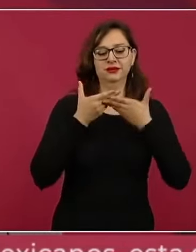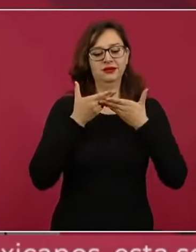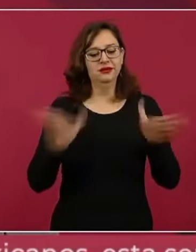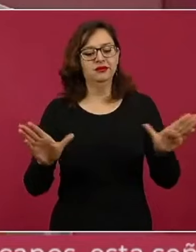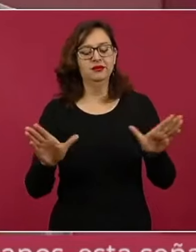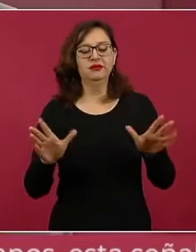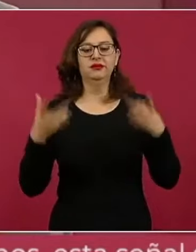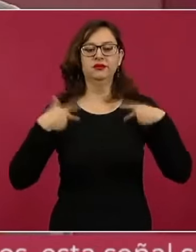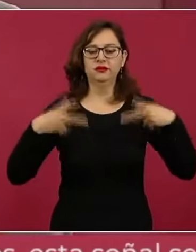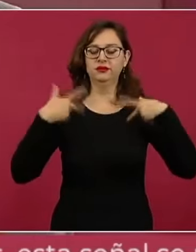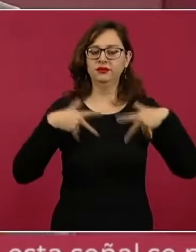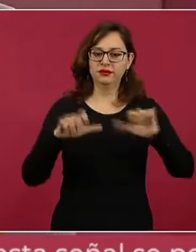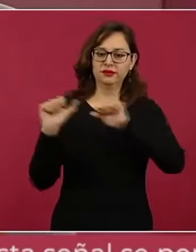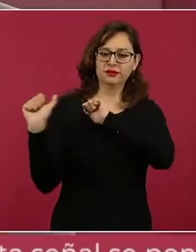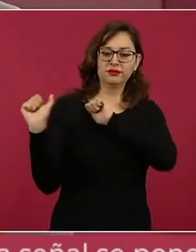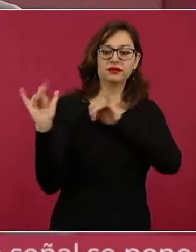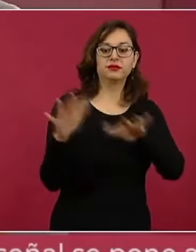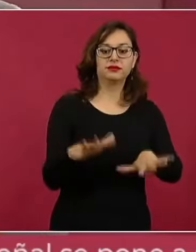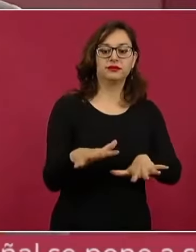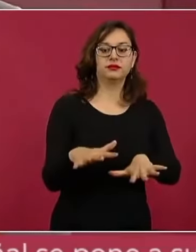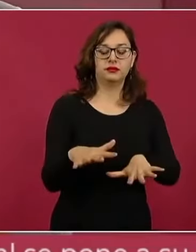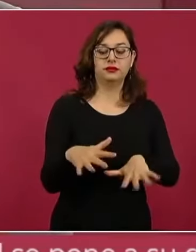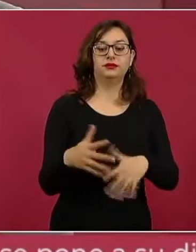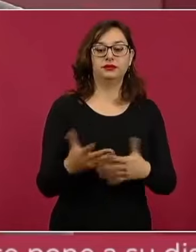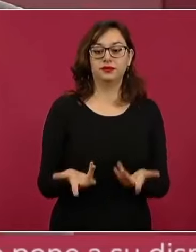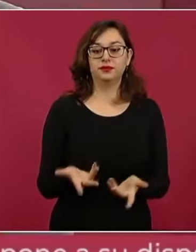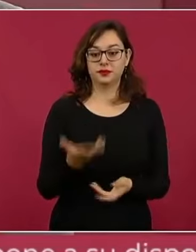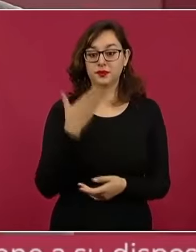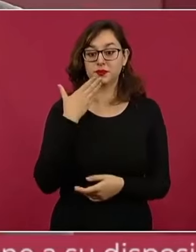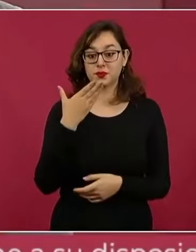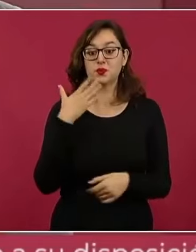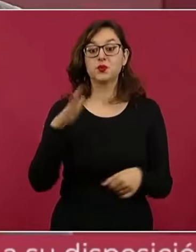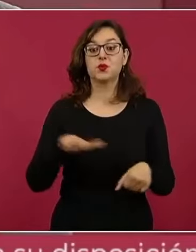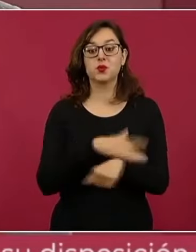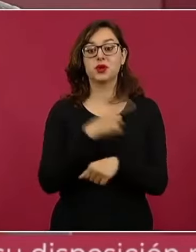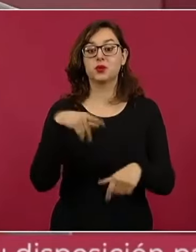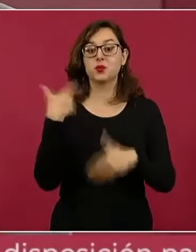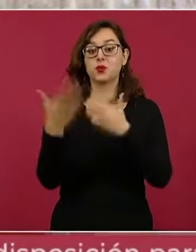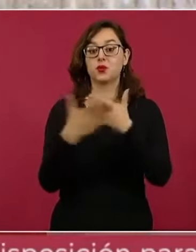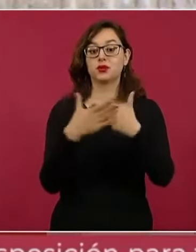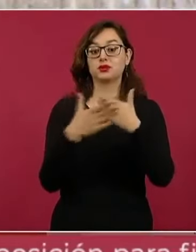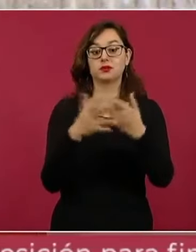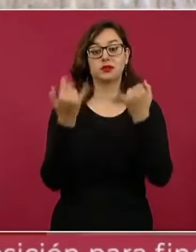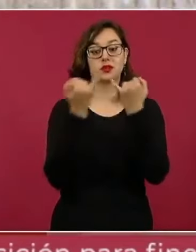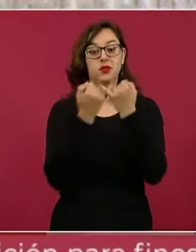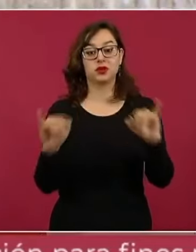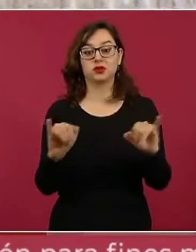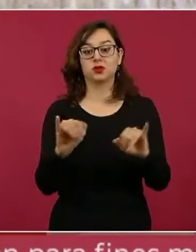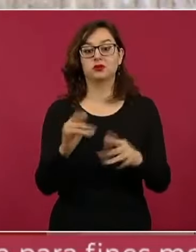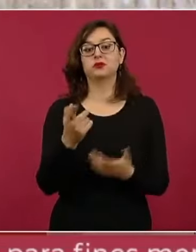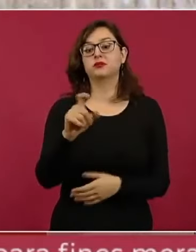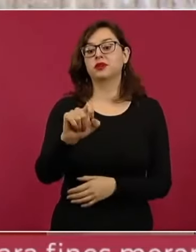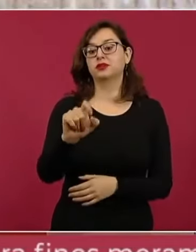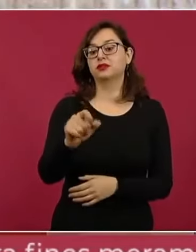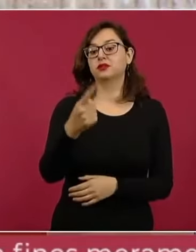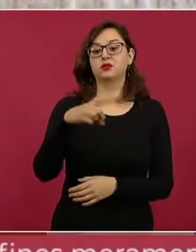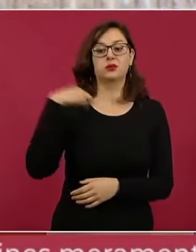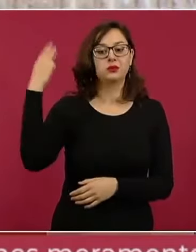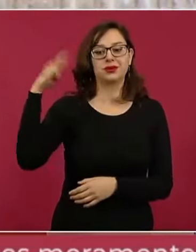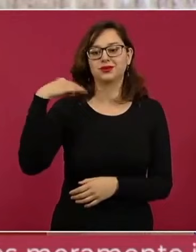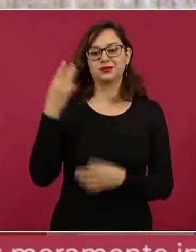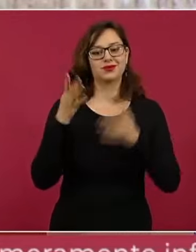lo visitaran, porque ya una vez que se entregue el 21 ya no se va a poder caminar por